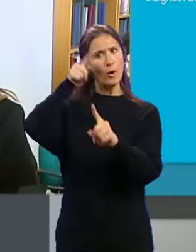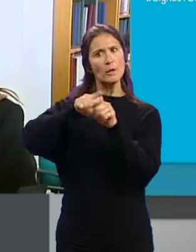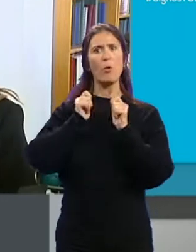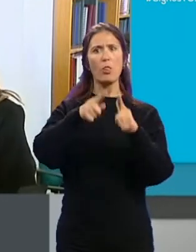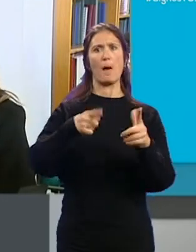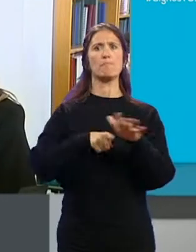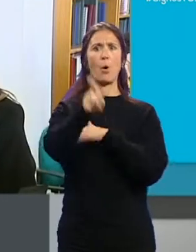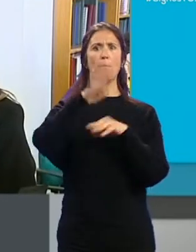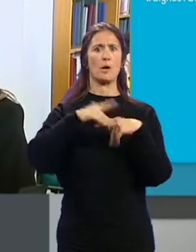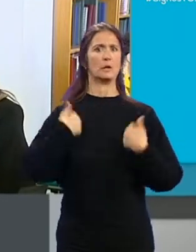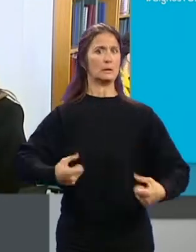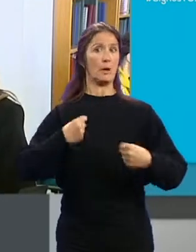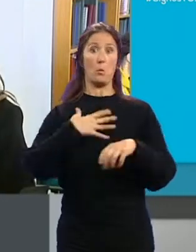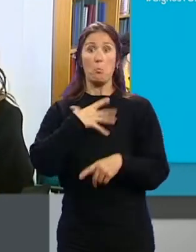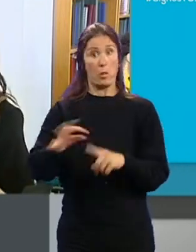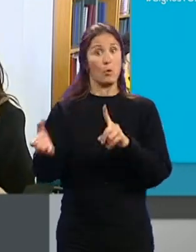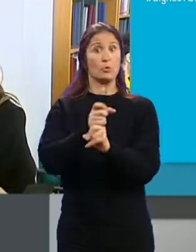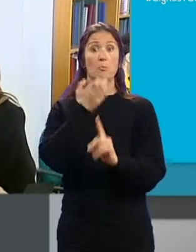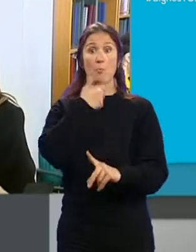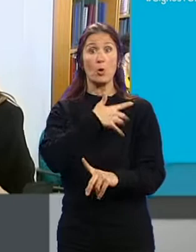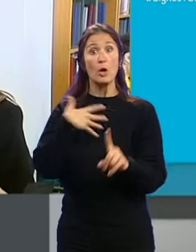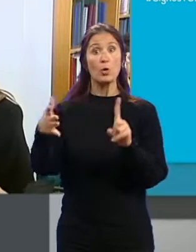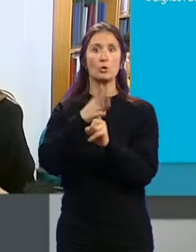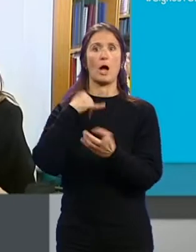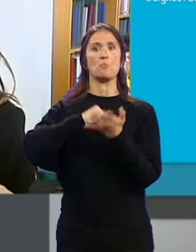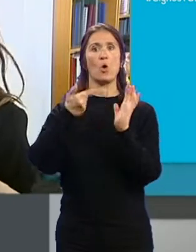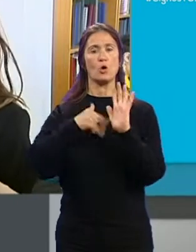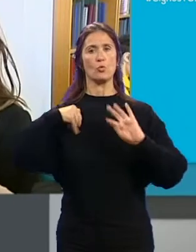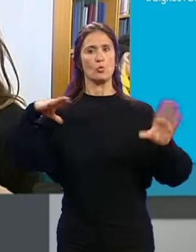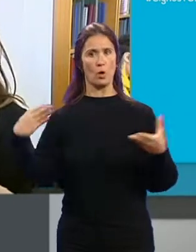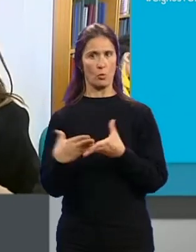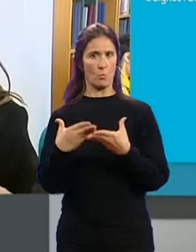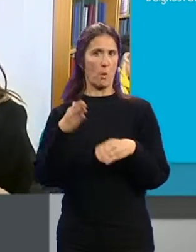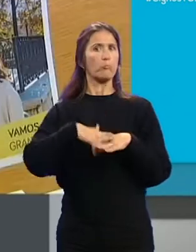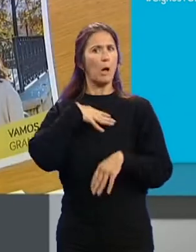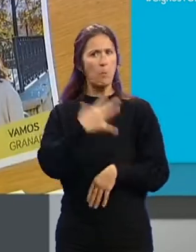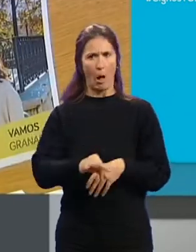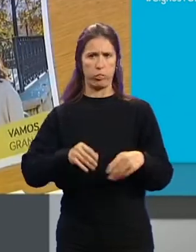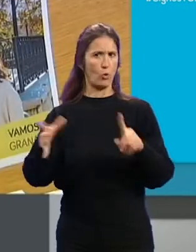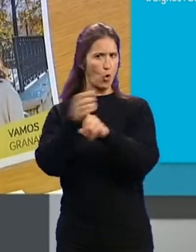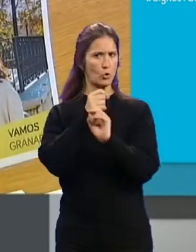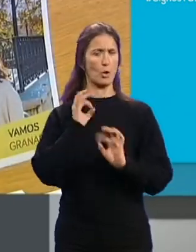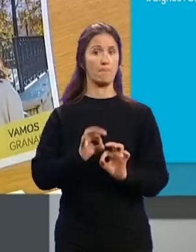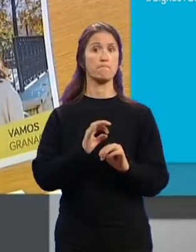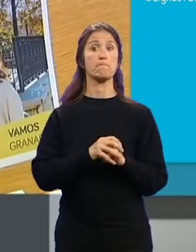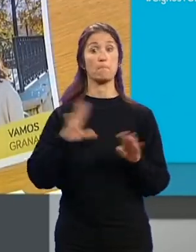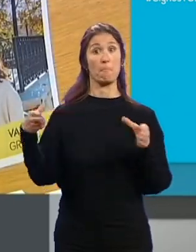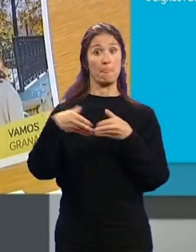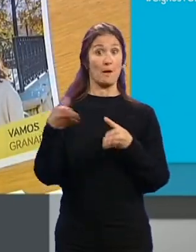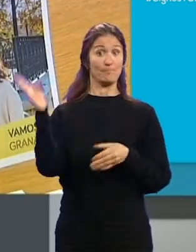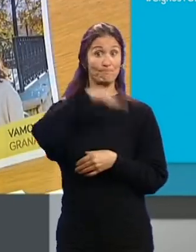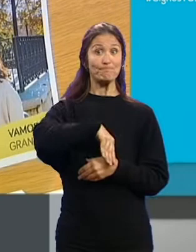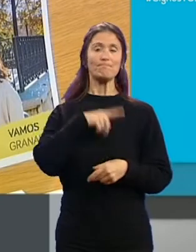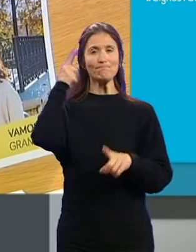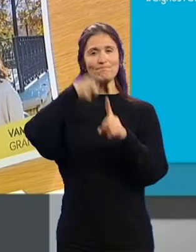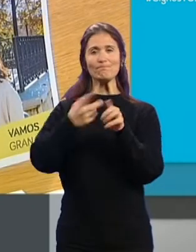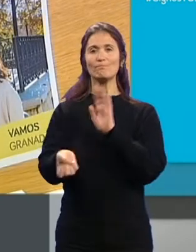saludable... ...lo tenemos todo para ello... ...para alcanzarlo tenemos un proyecto... ...y un equipo capaz de llevarlo a cabo. El objetivo de la formación... ...es que Granada tenga